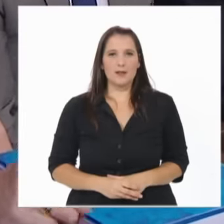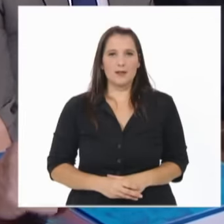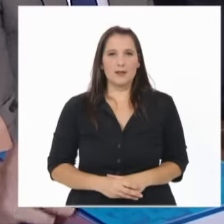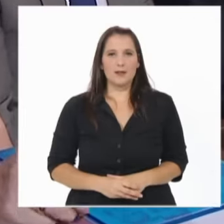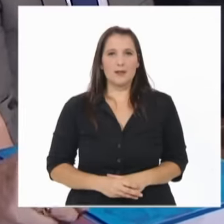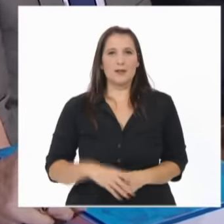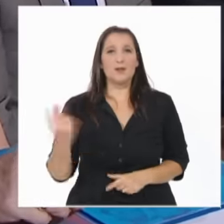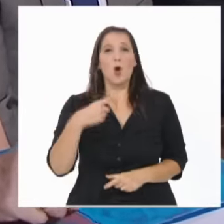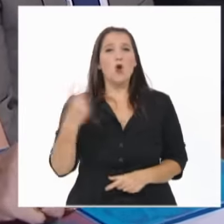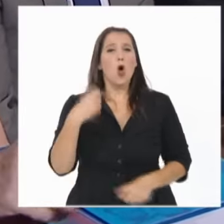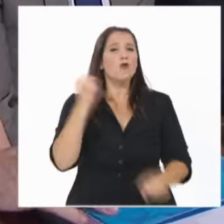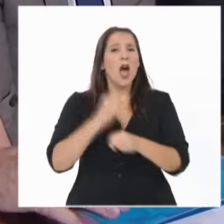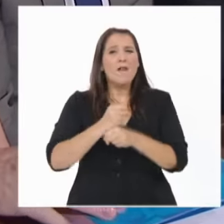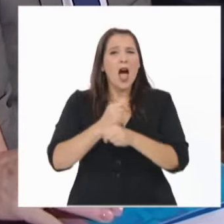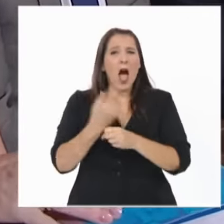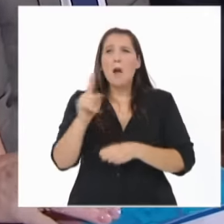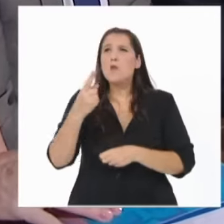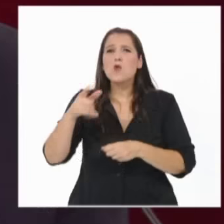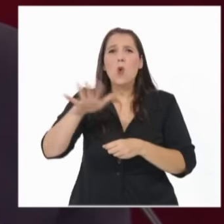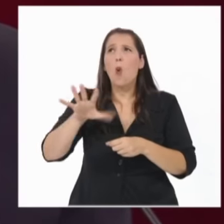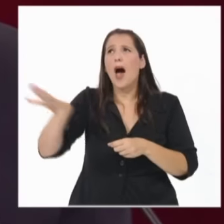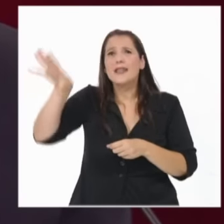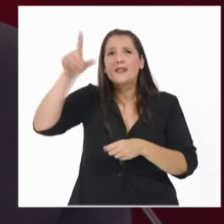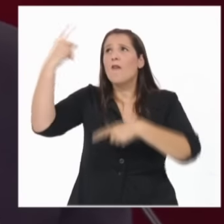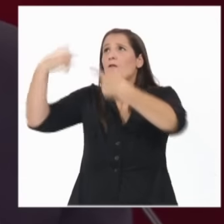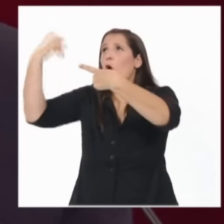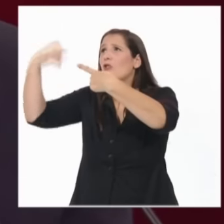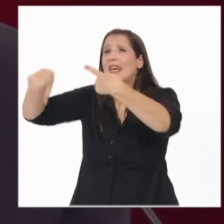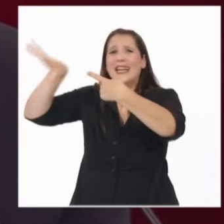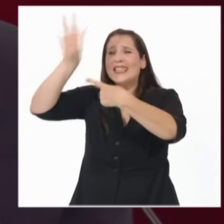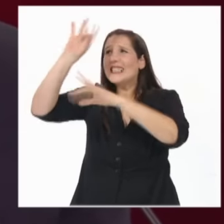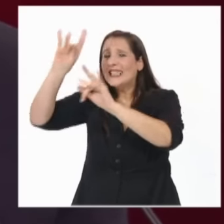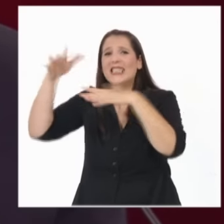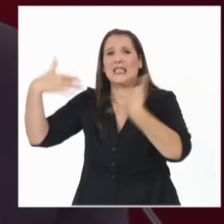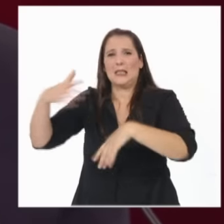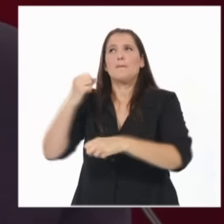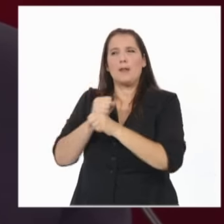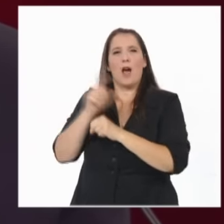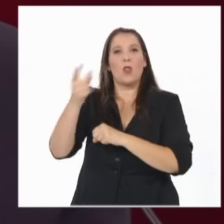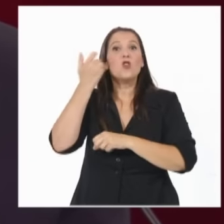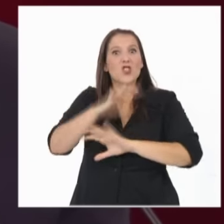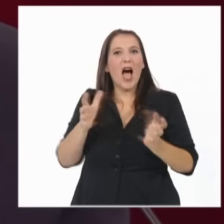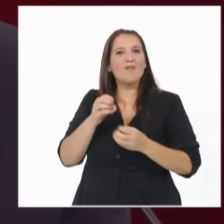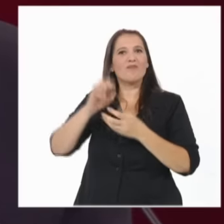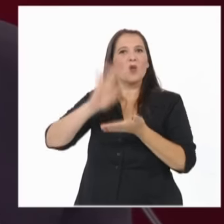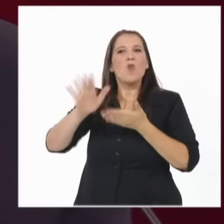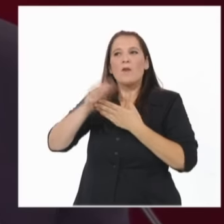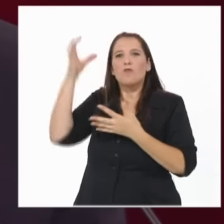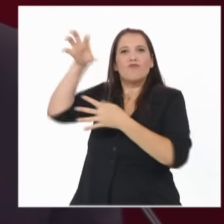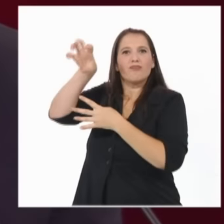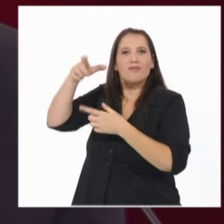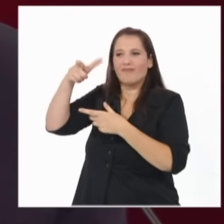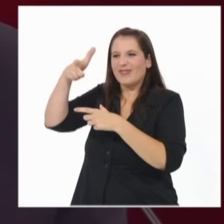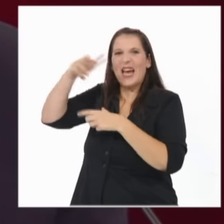Estamos trabajando en los puntos más complejos de nuestras fronteras e incorporamos un tercer radar y así vamos a poder